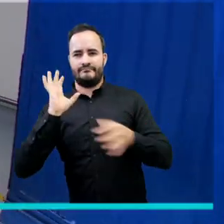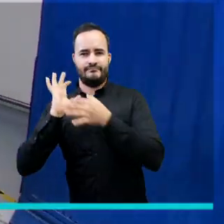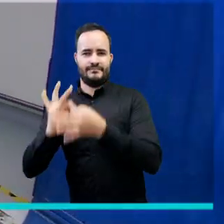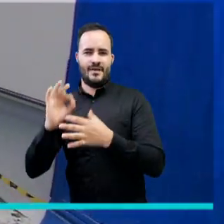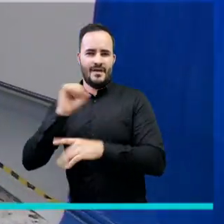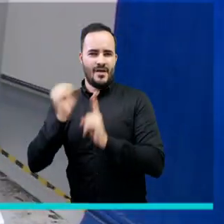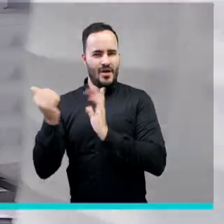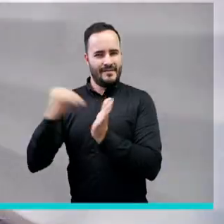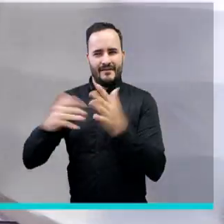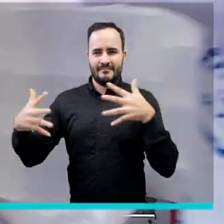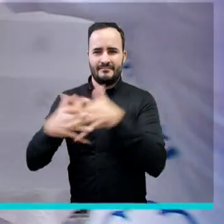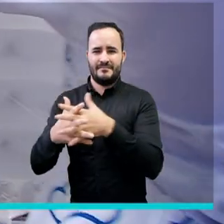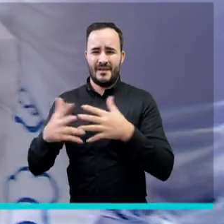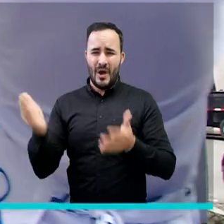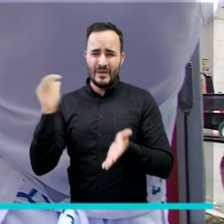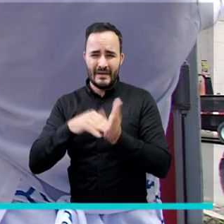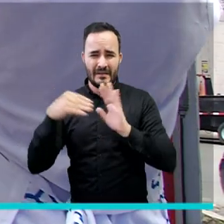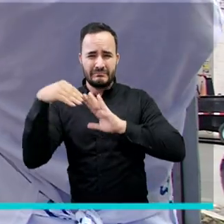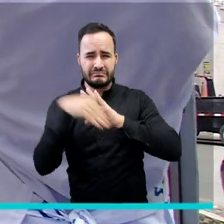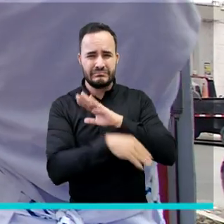peso volver acá.